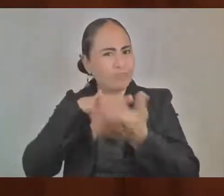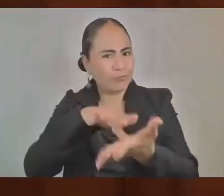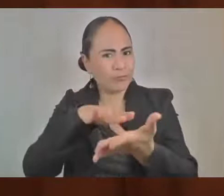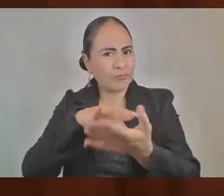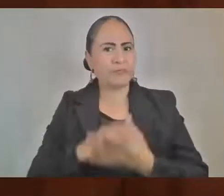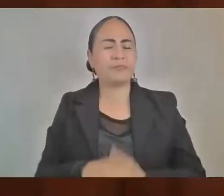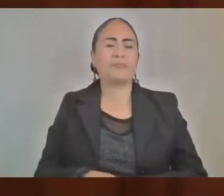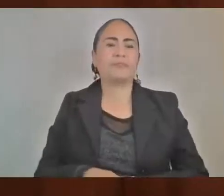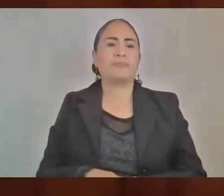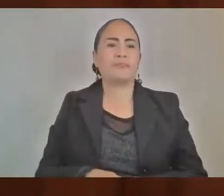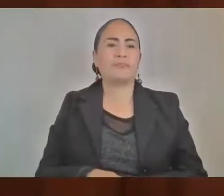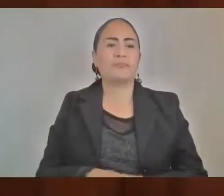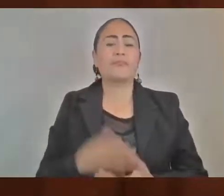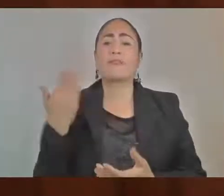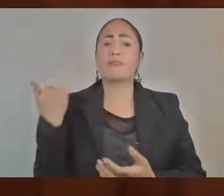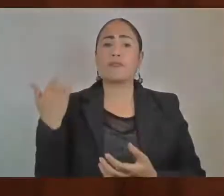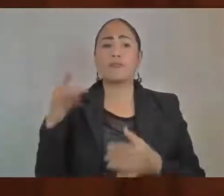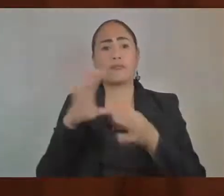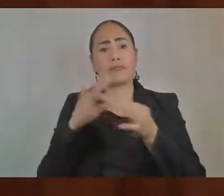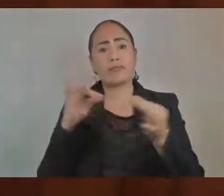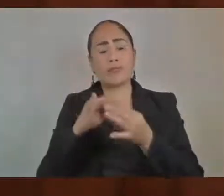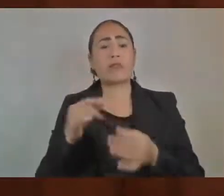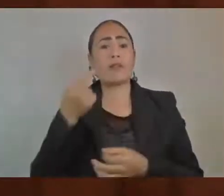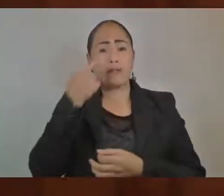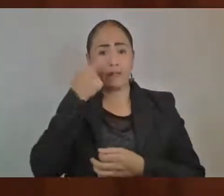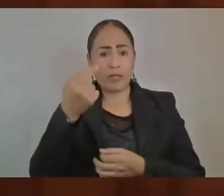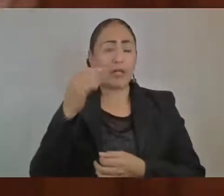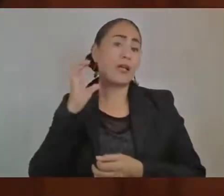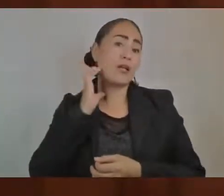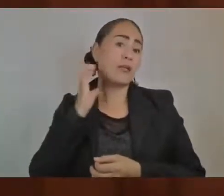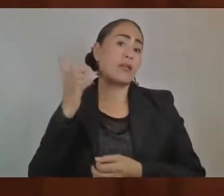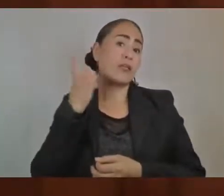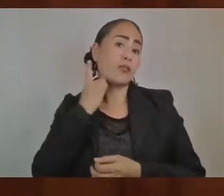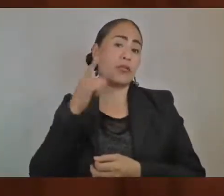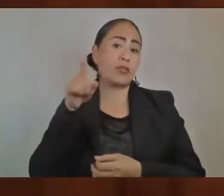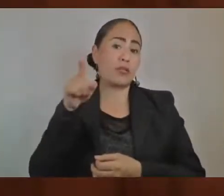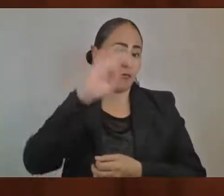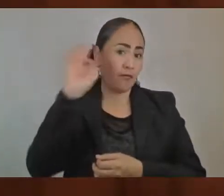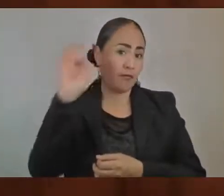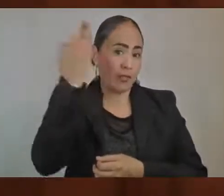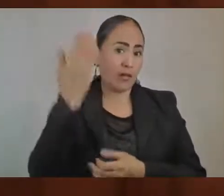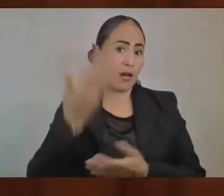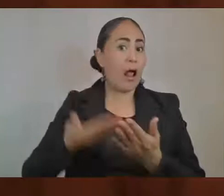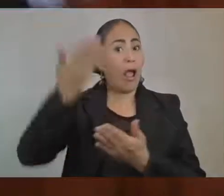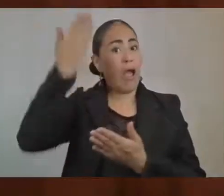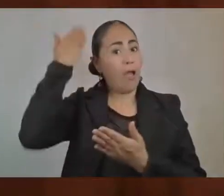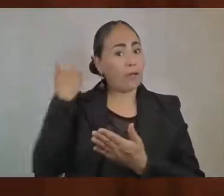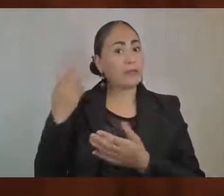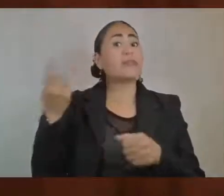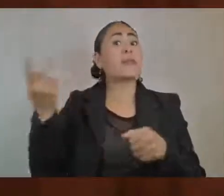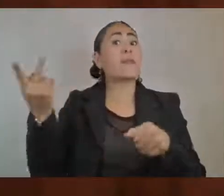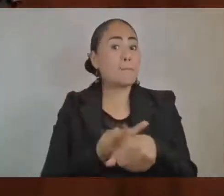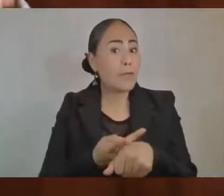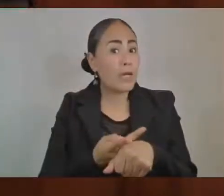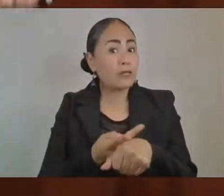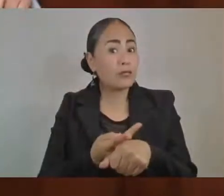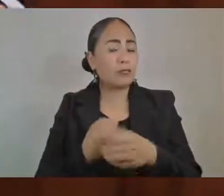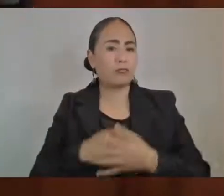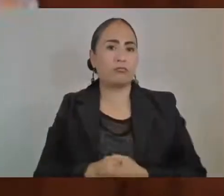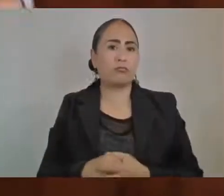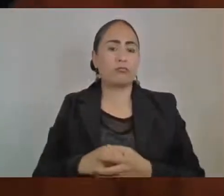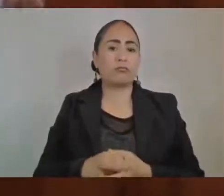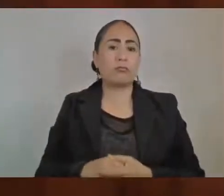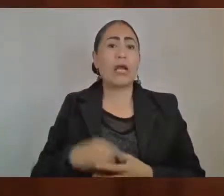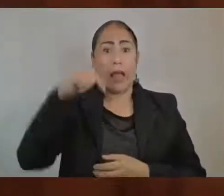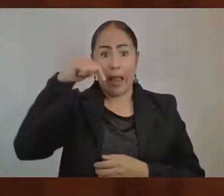comenté, a ver lo que pasó en la Cámara de Diputados Federal hace unos días. Jamás en la vida política